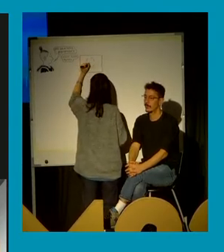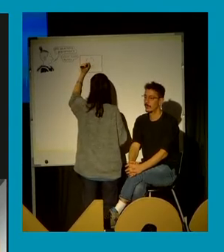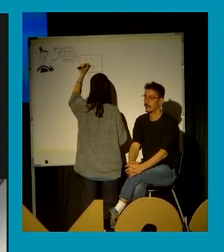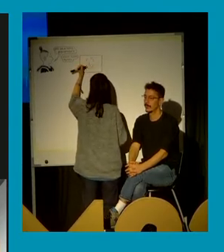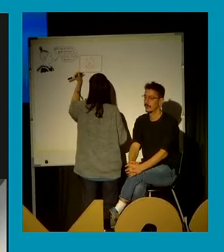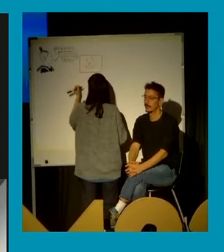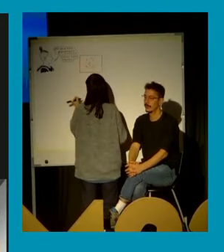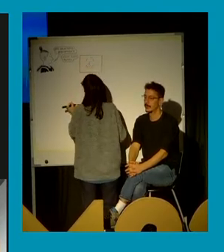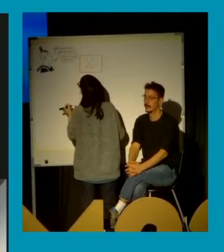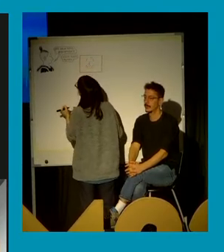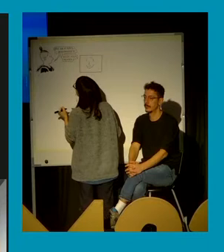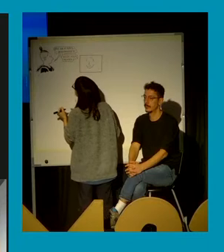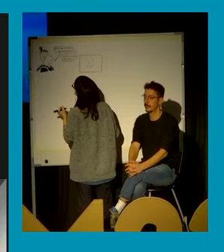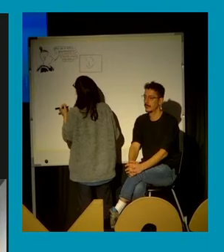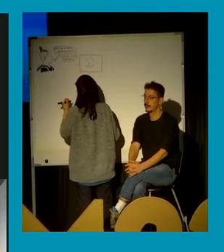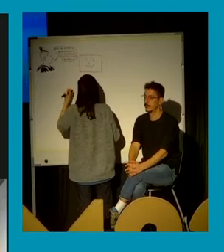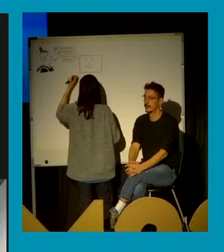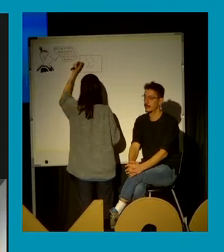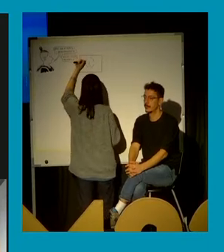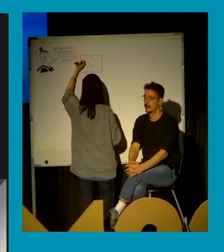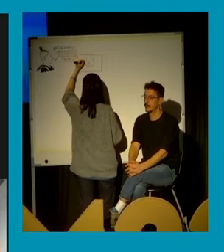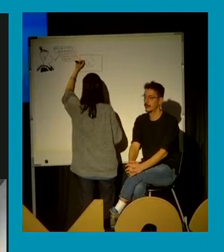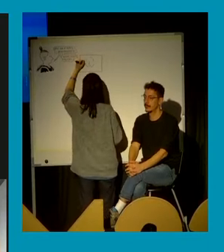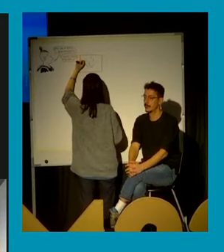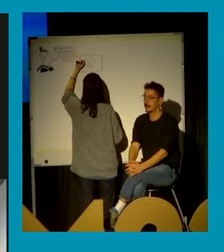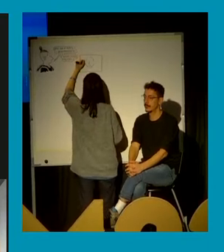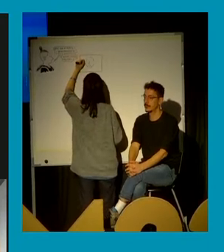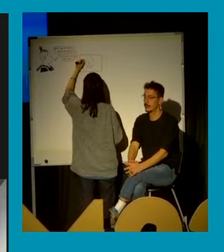Què fem? Ara oi?